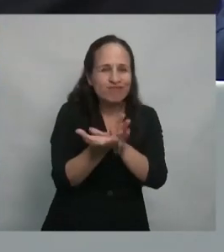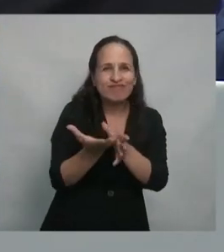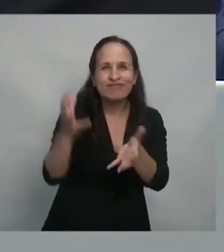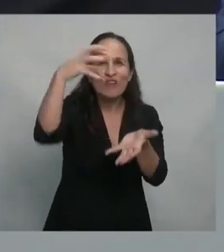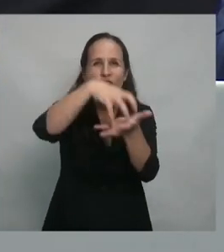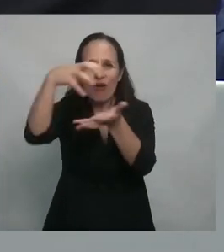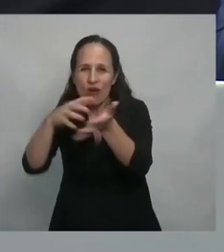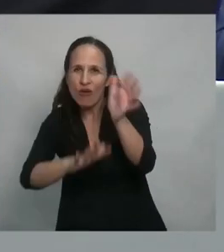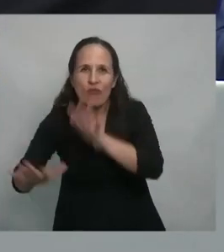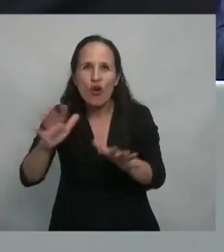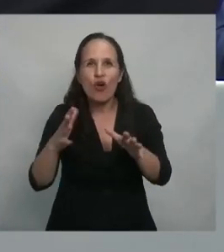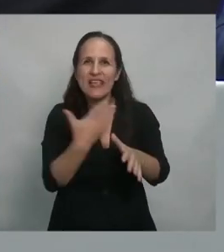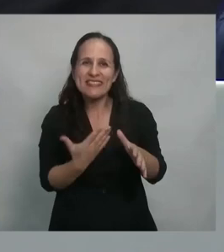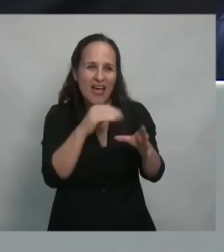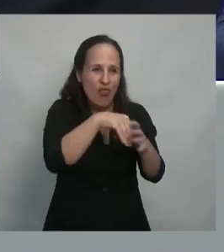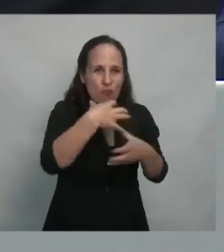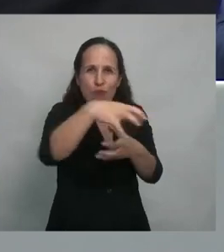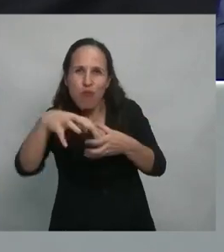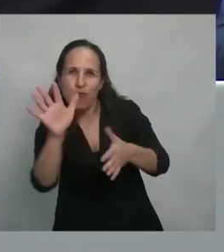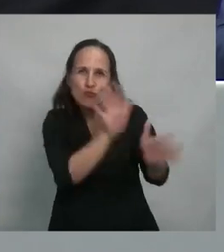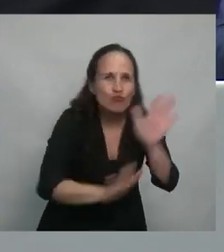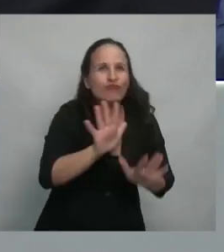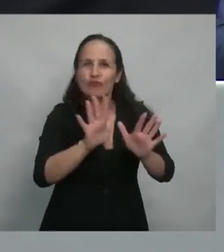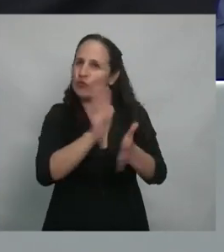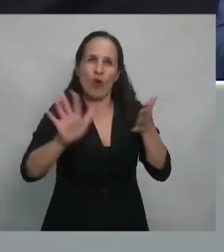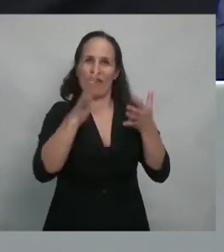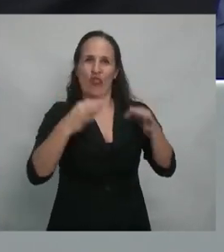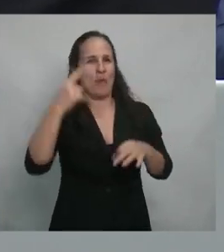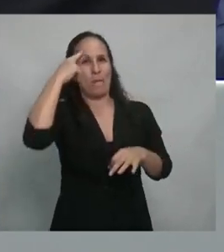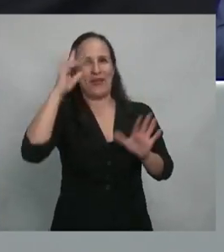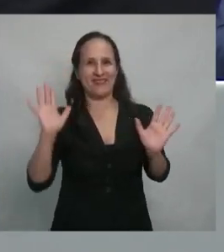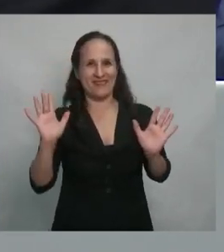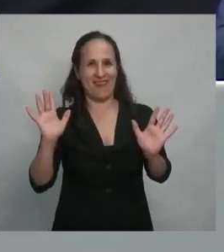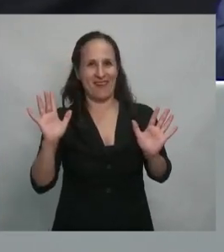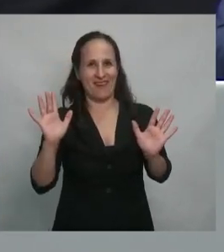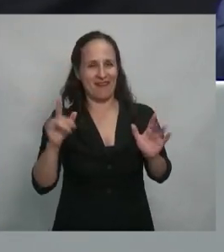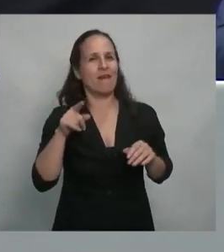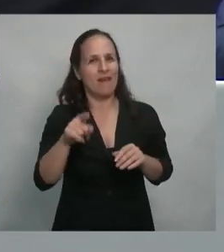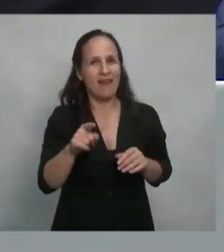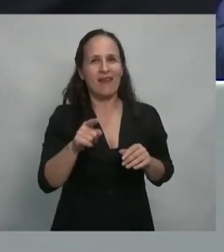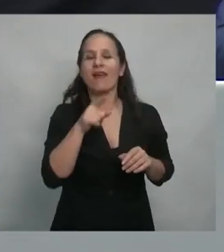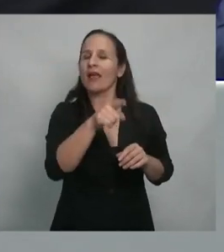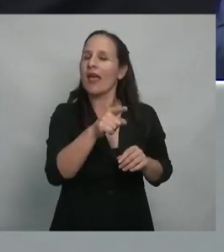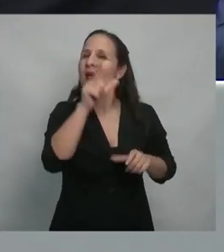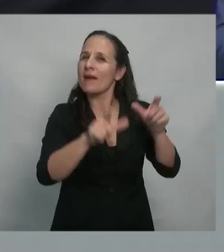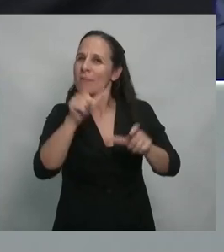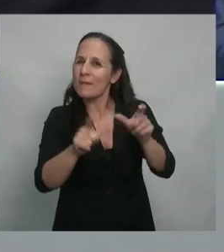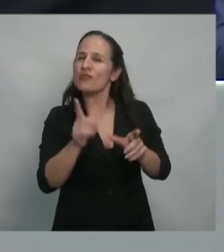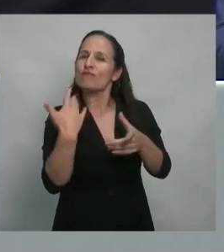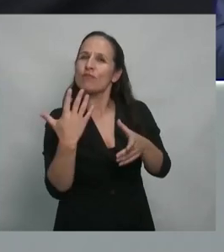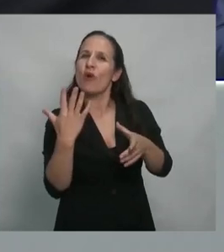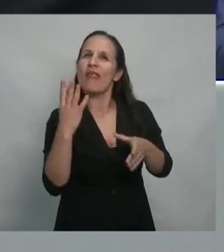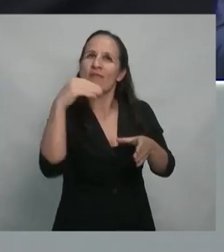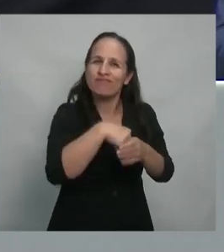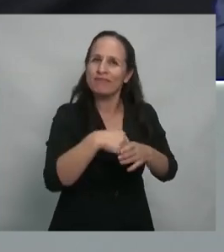permitan además la participación institucional y la